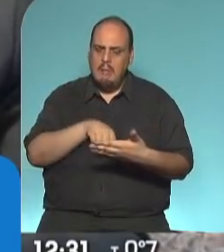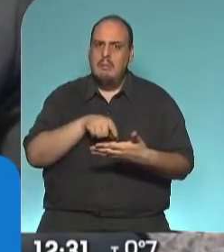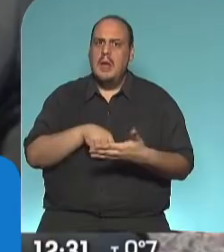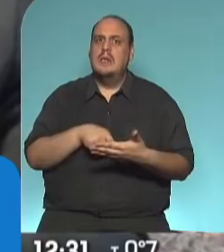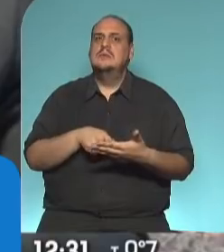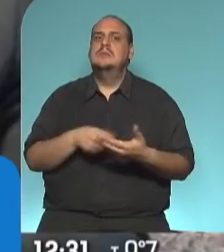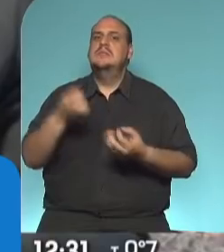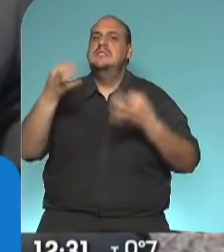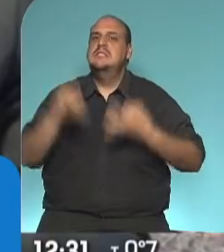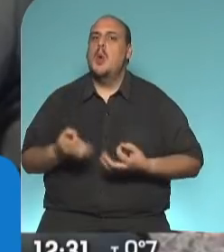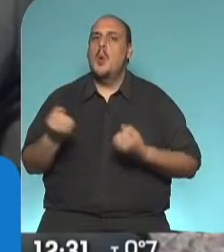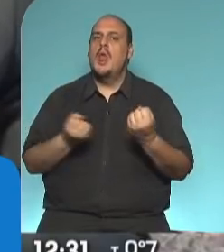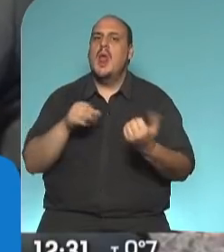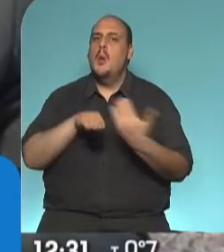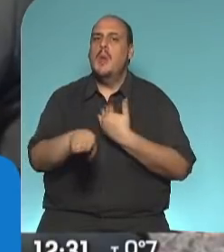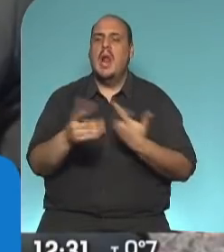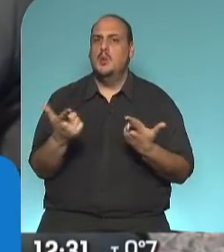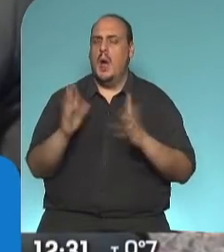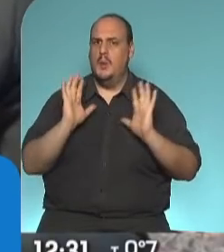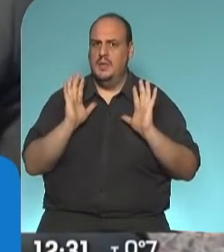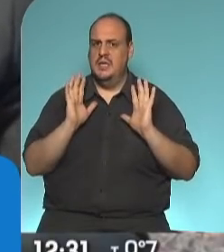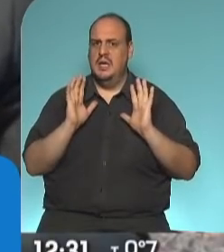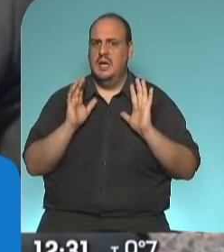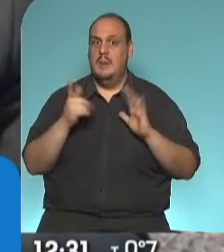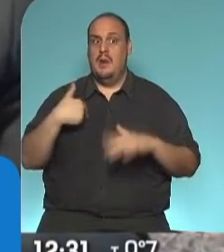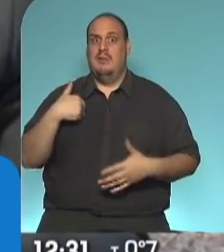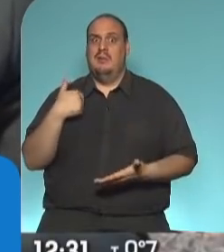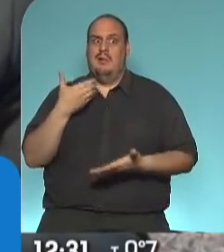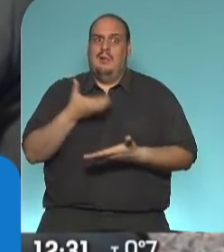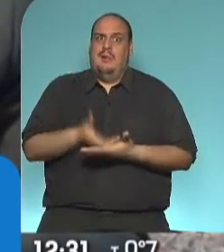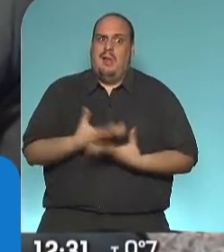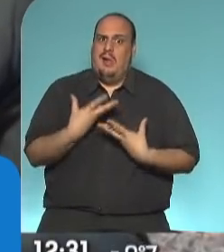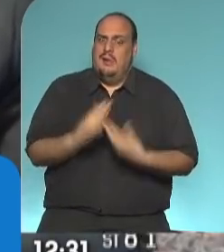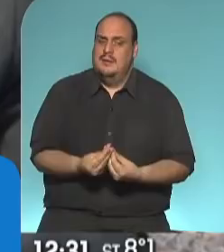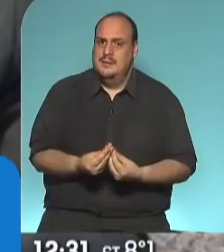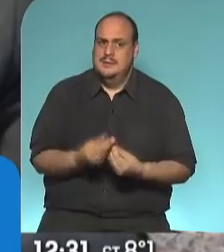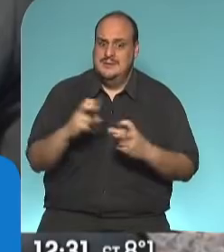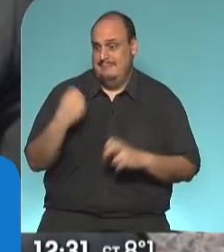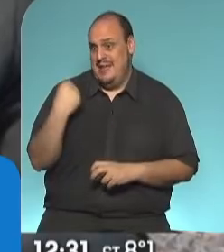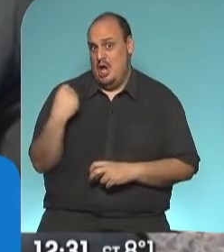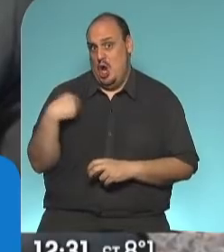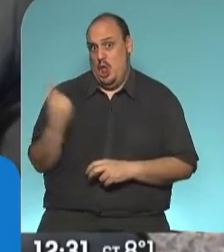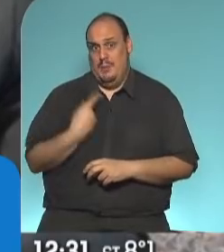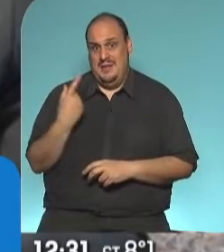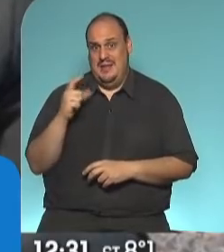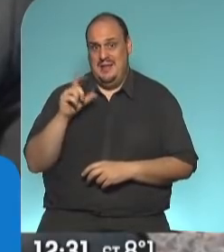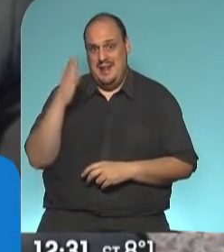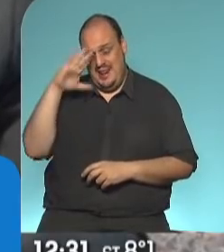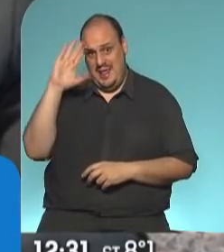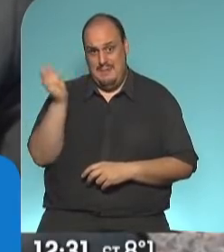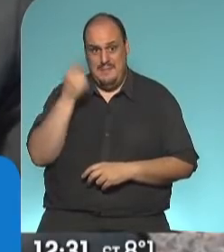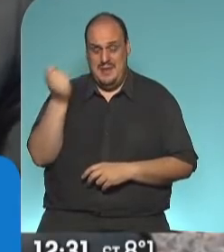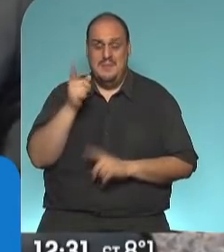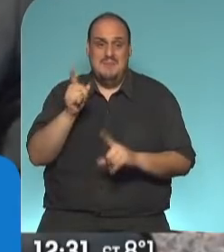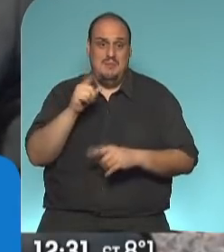seguridad vial, pero tampoco estábamos aportando, a partir de la infraestructura económica, a todo el proceso productivo que necesita la